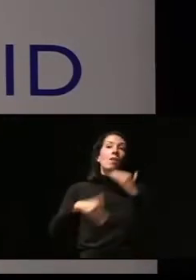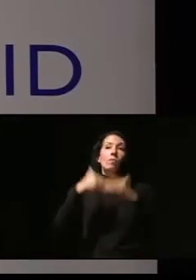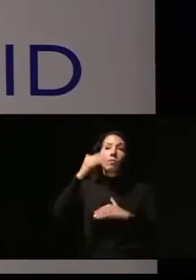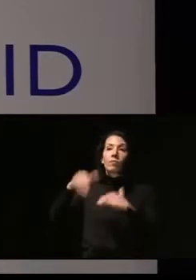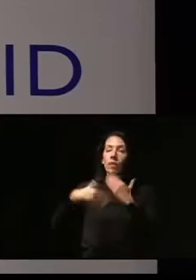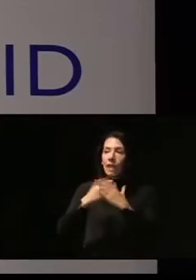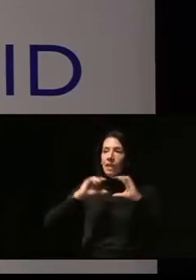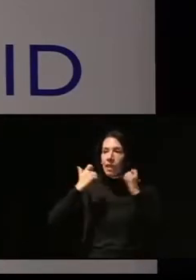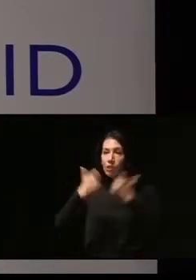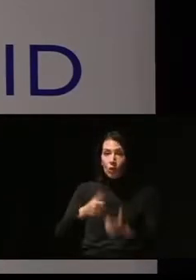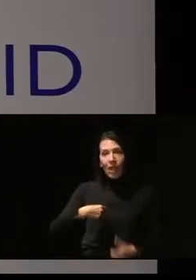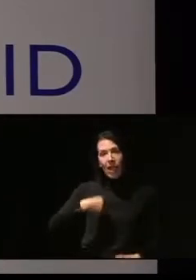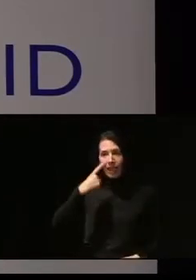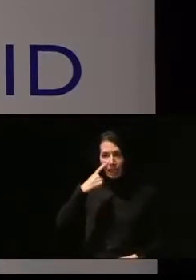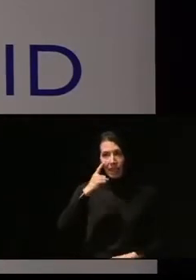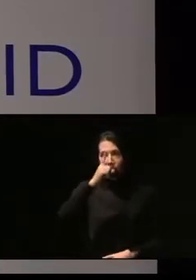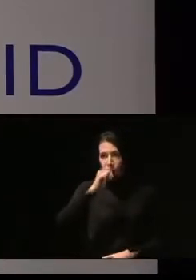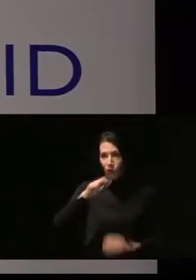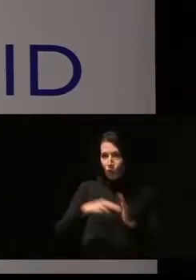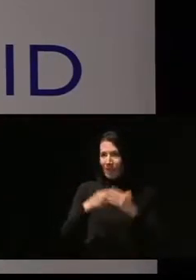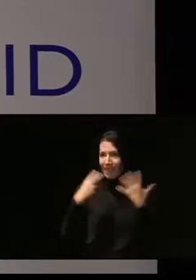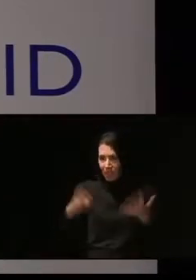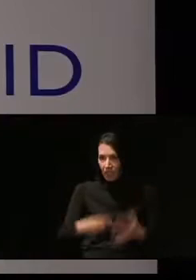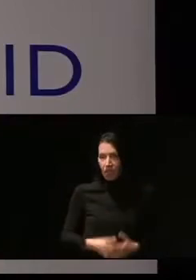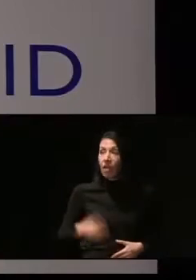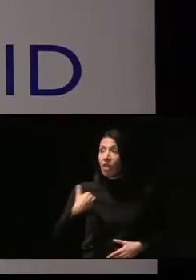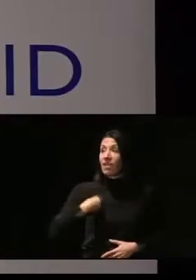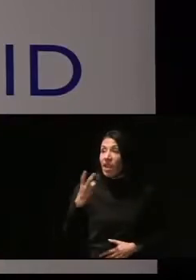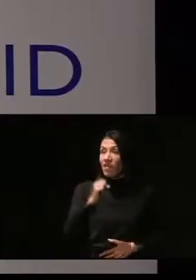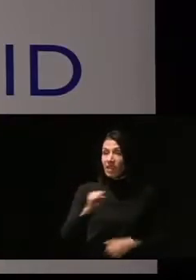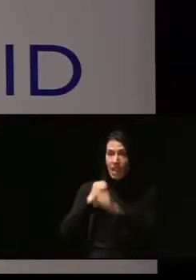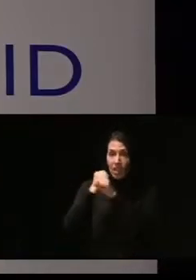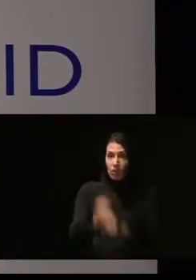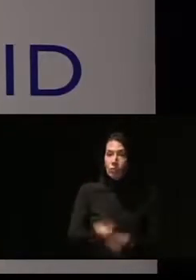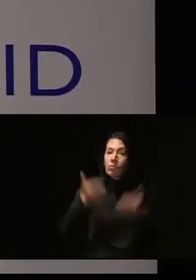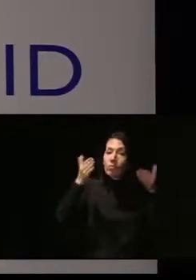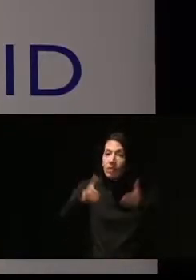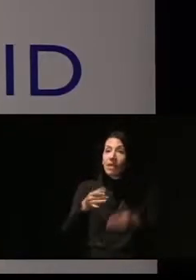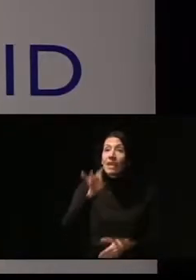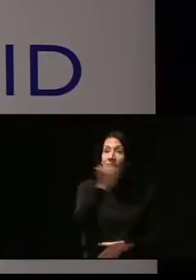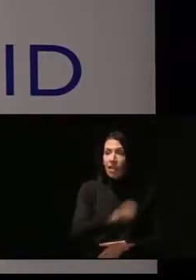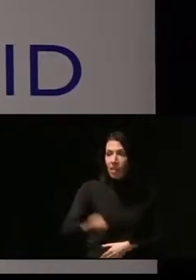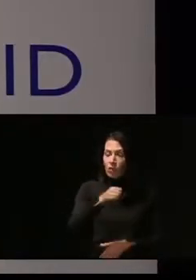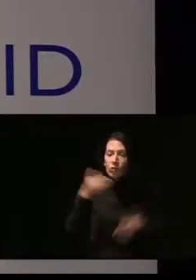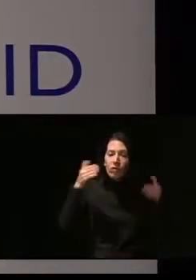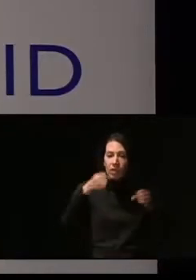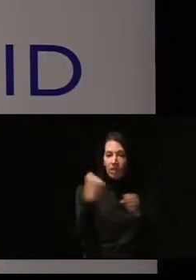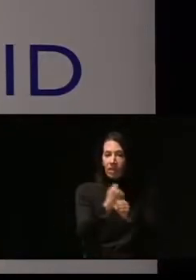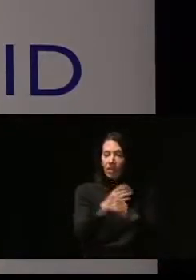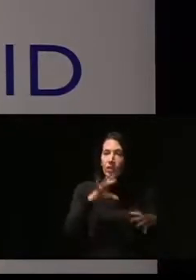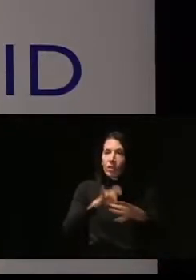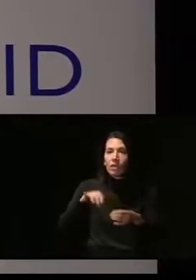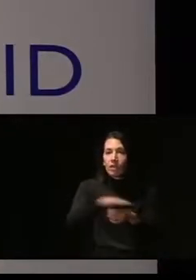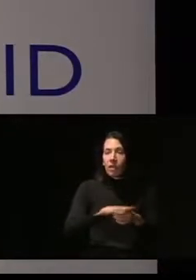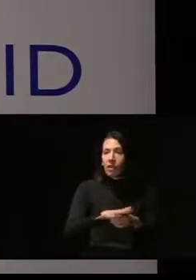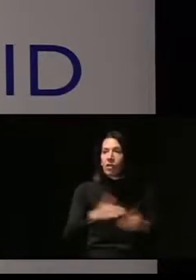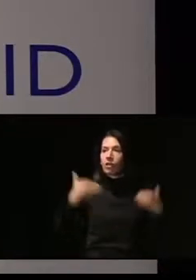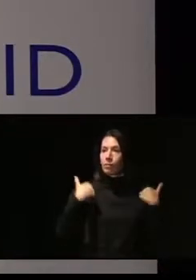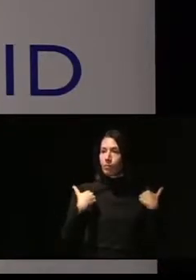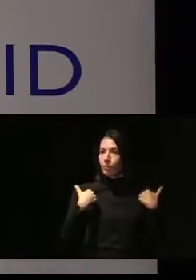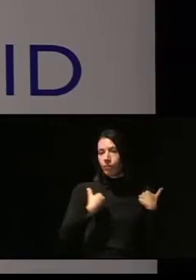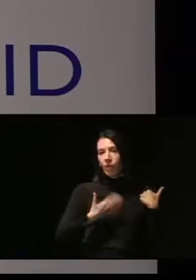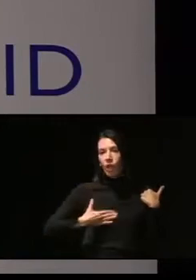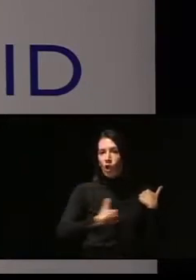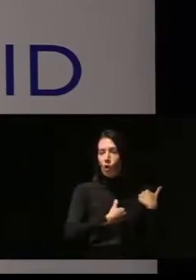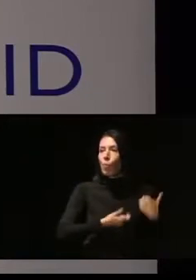categoría de intendente en el año 2007. En más de 20 años de servicio, dedicado 15 al servicio del ámbito de desarrollo de funciones como